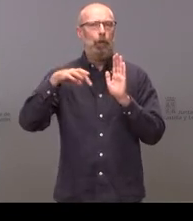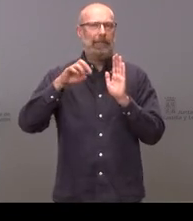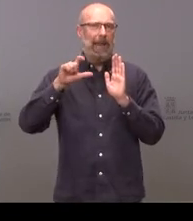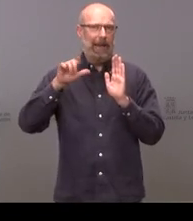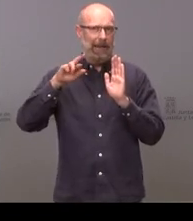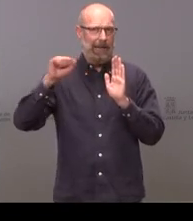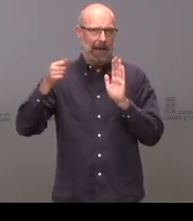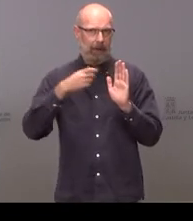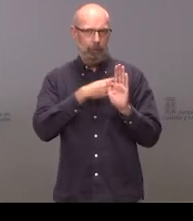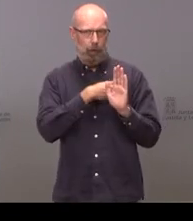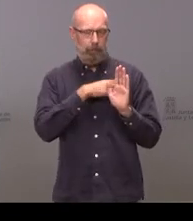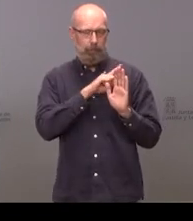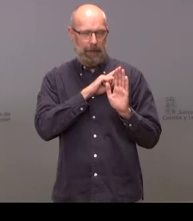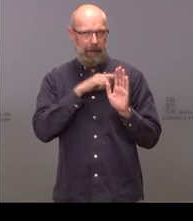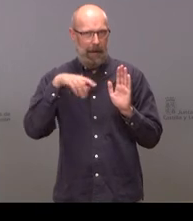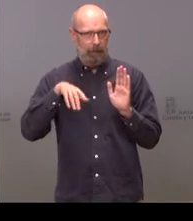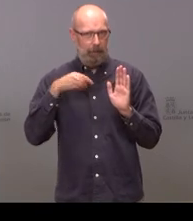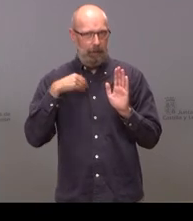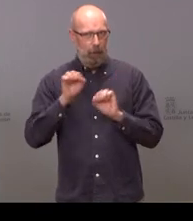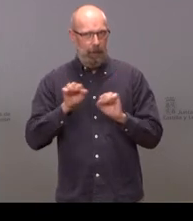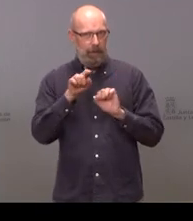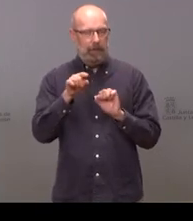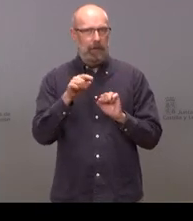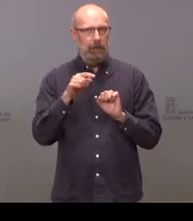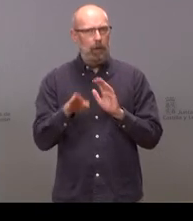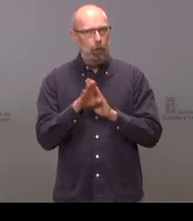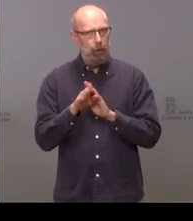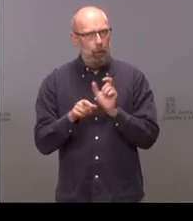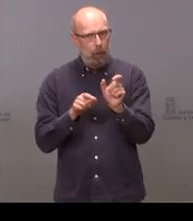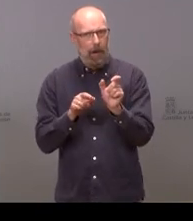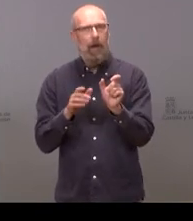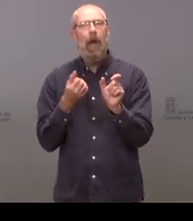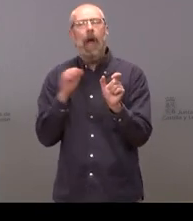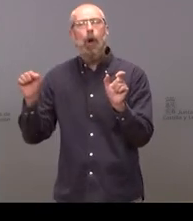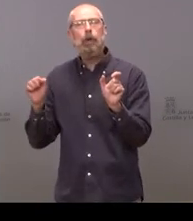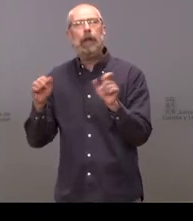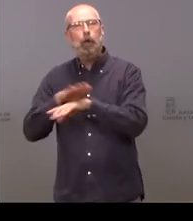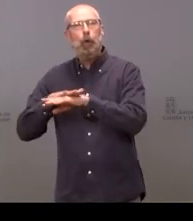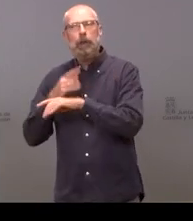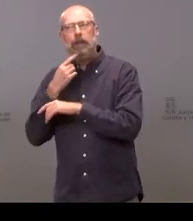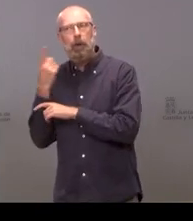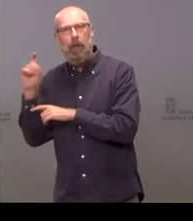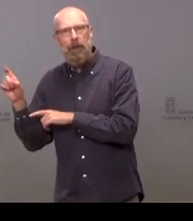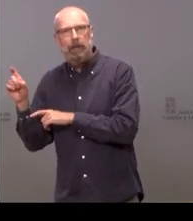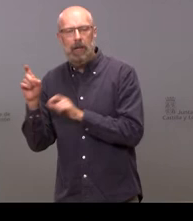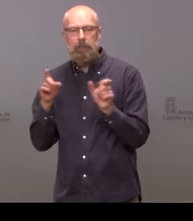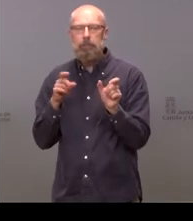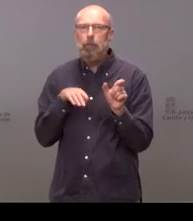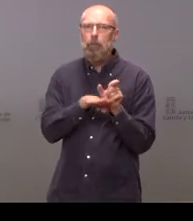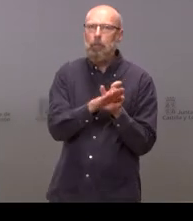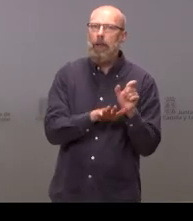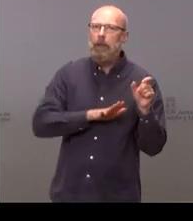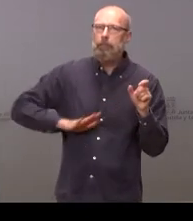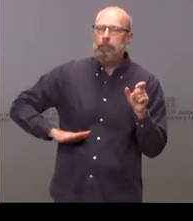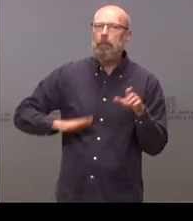aunque el gobierno les diga que que no hace falta para para aspectos digamos que pueden estar en torno a este